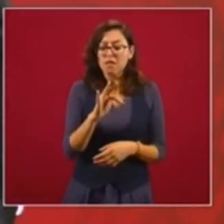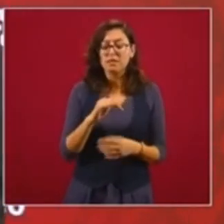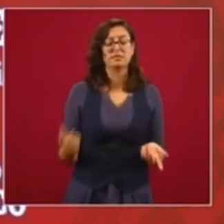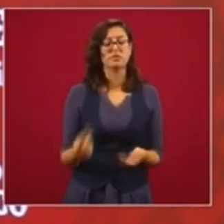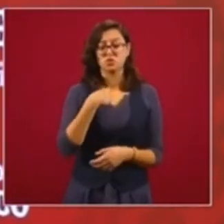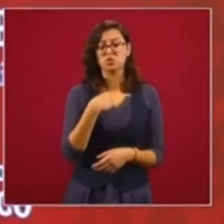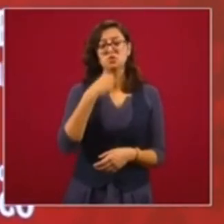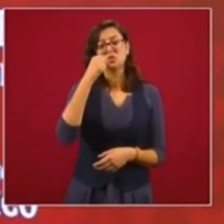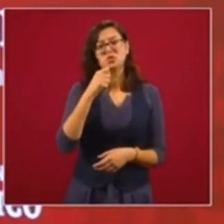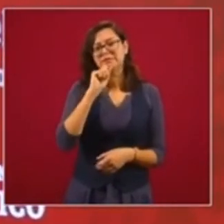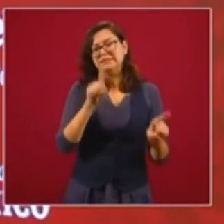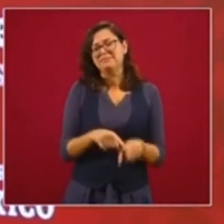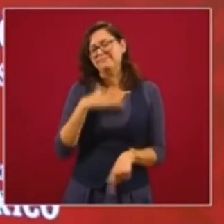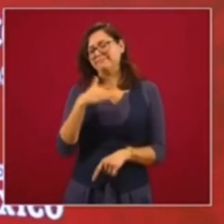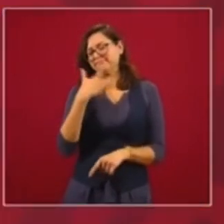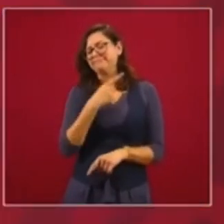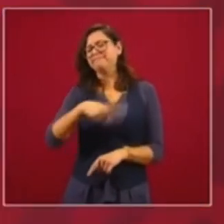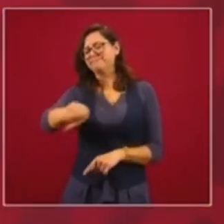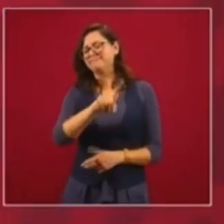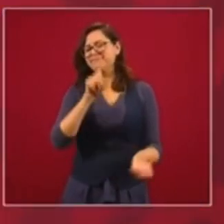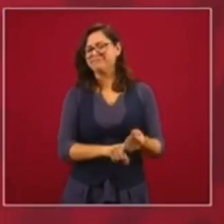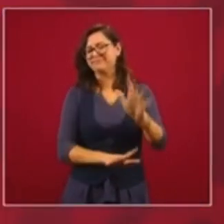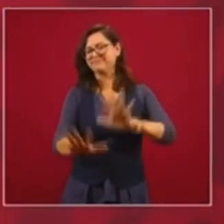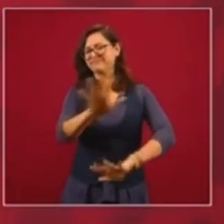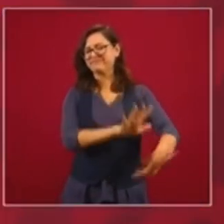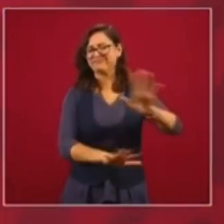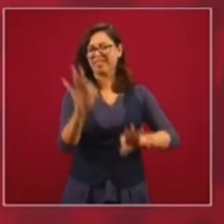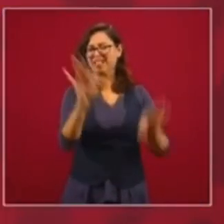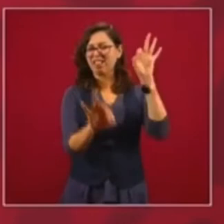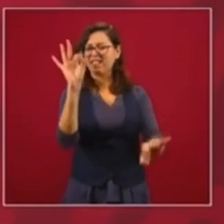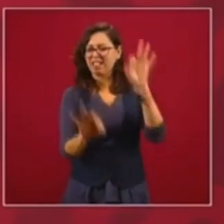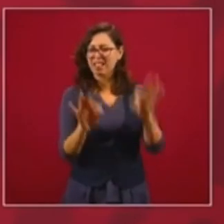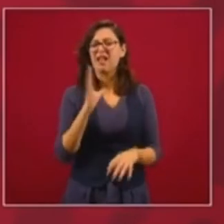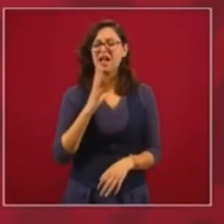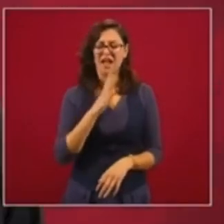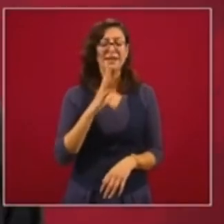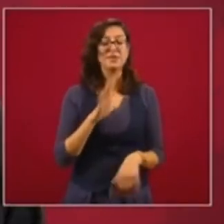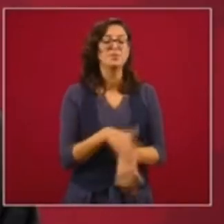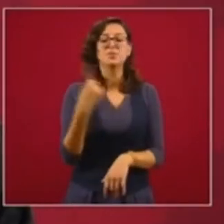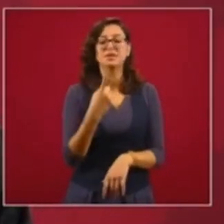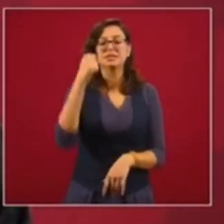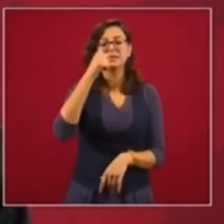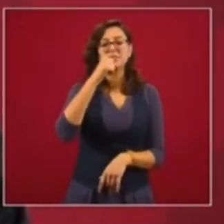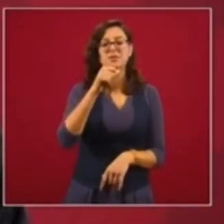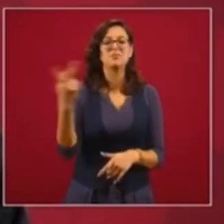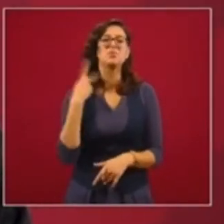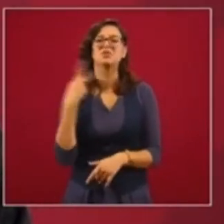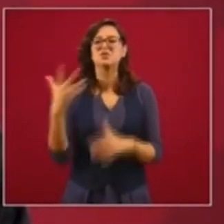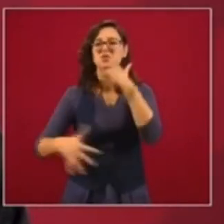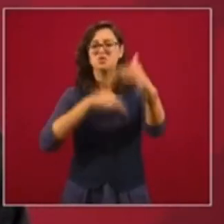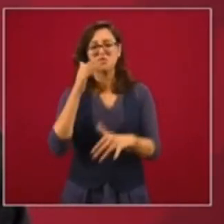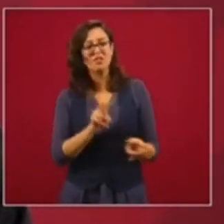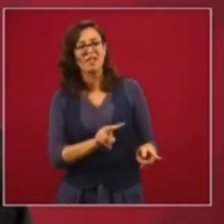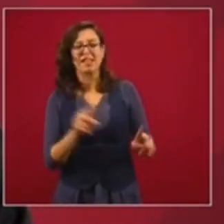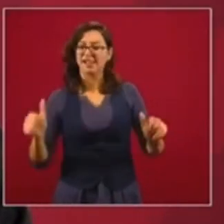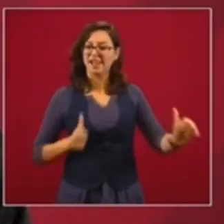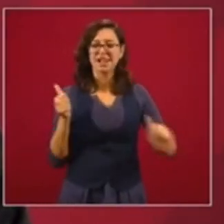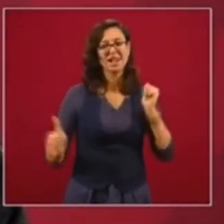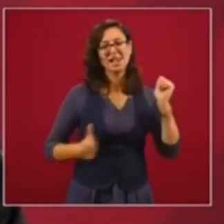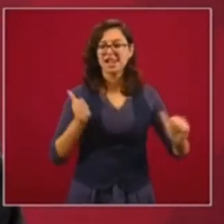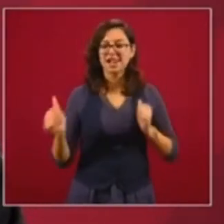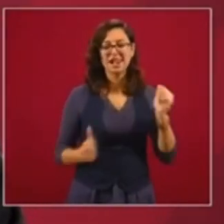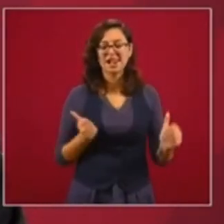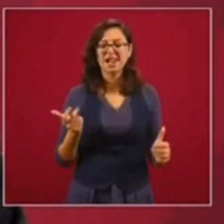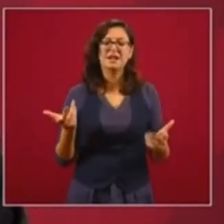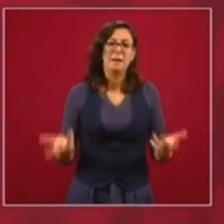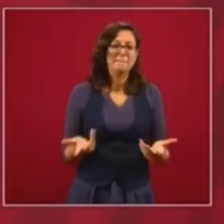manipulación. En todos estos casos siempre se meten los políticos corruptos, los